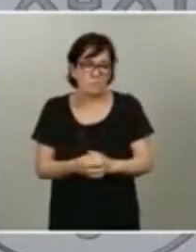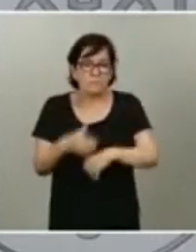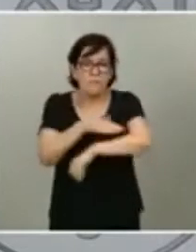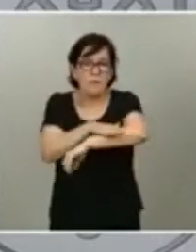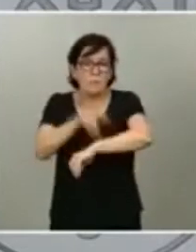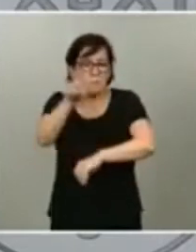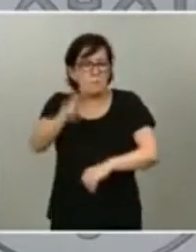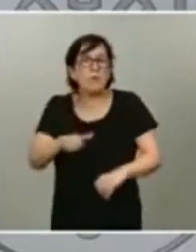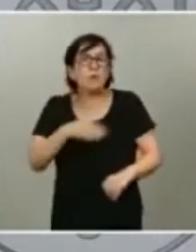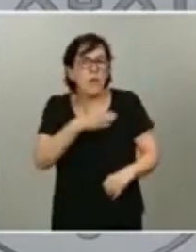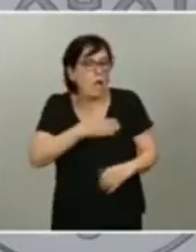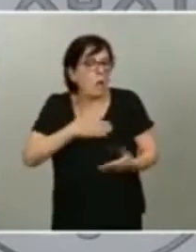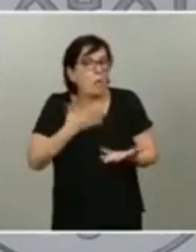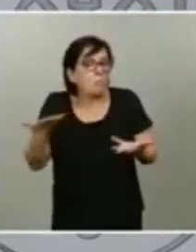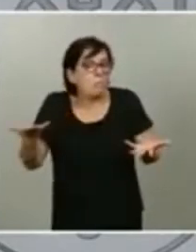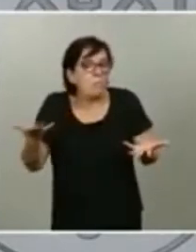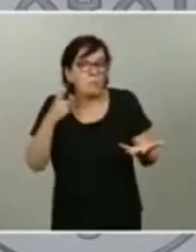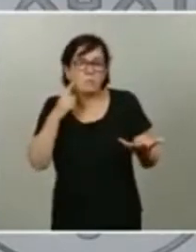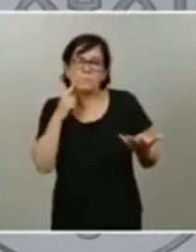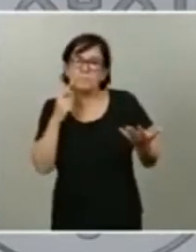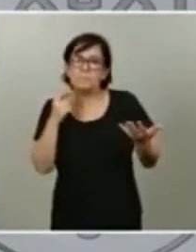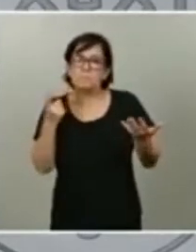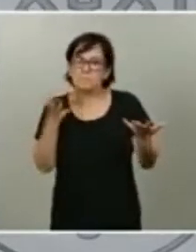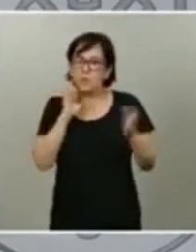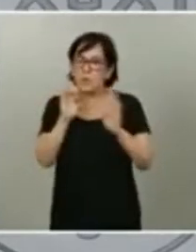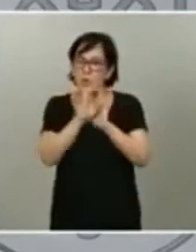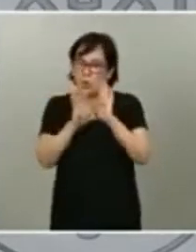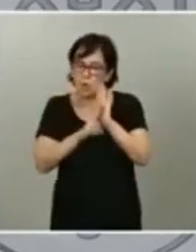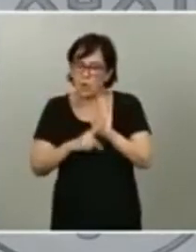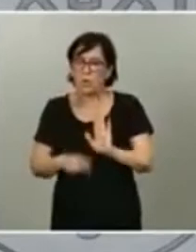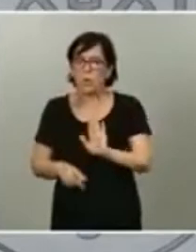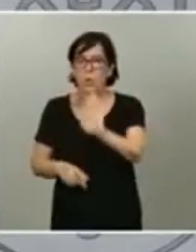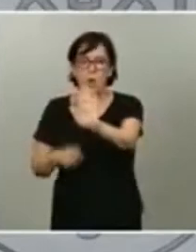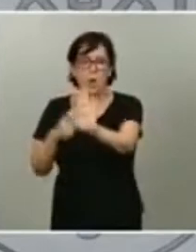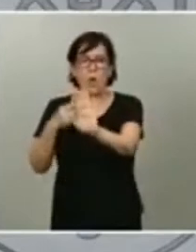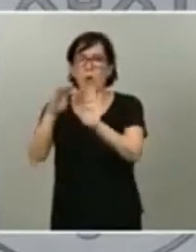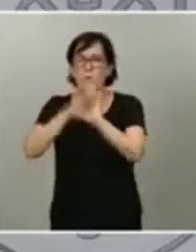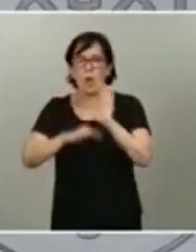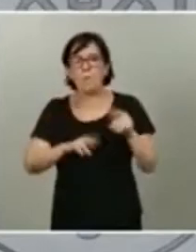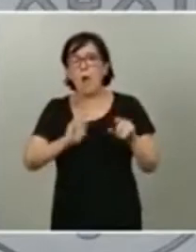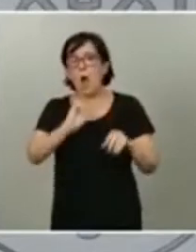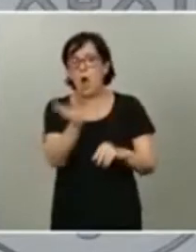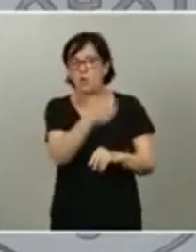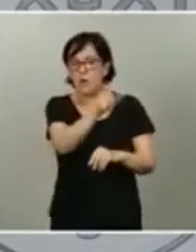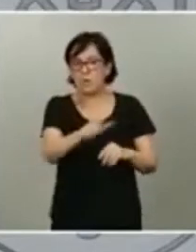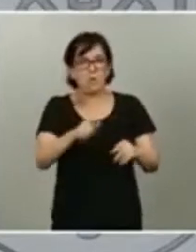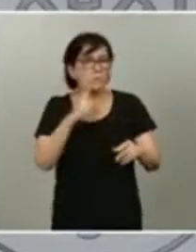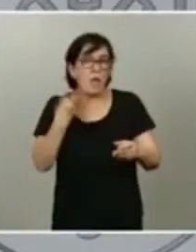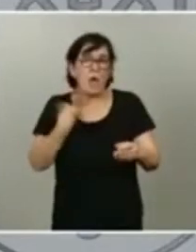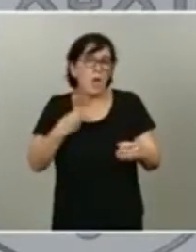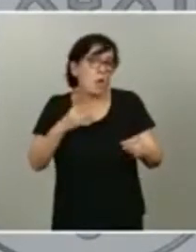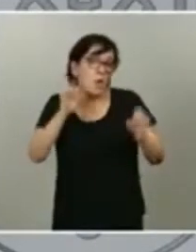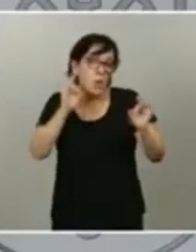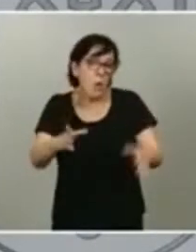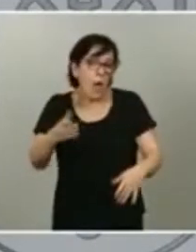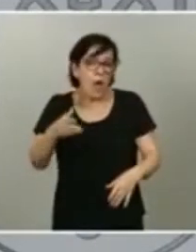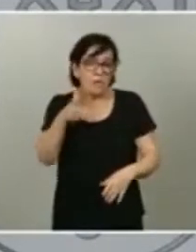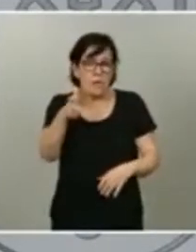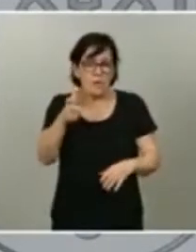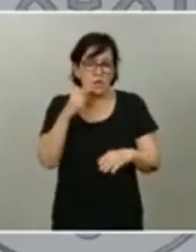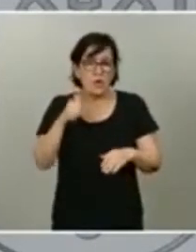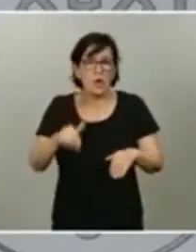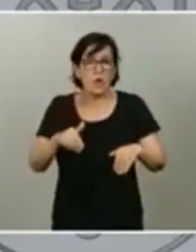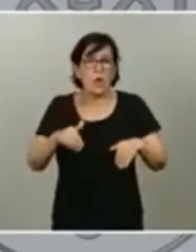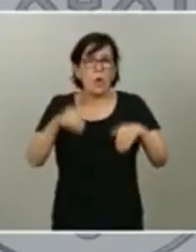de poder contrastar su currículum, sus programas con otras personas que tienen el mismo derecho a presentarse, pero por el interés de